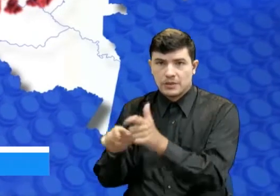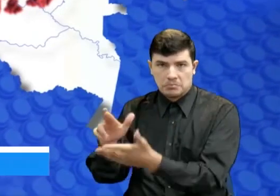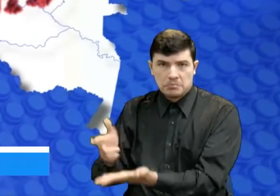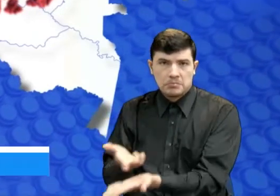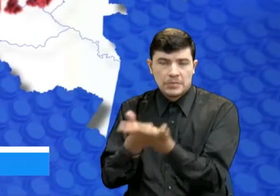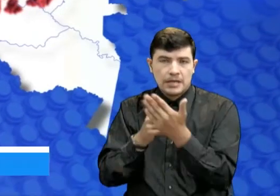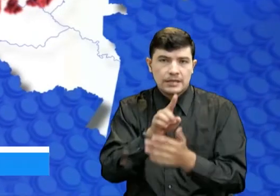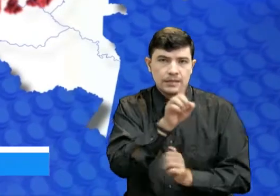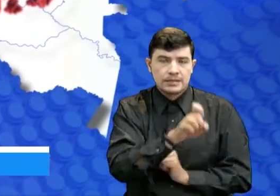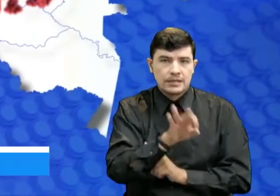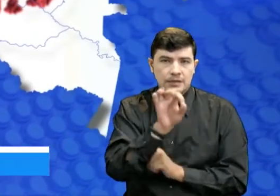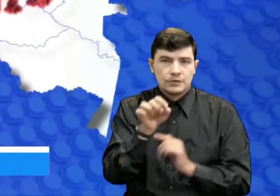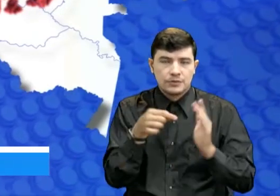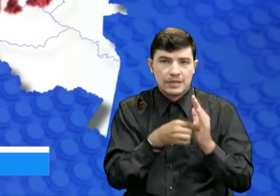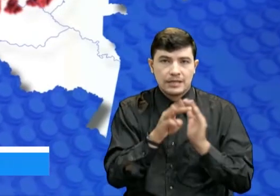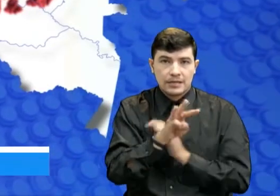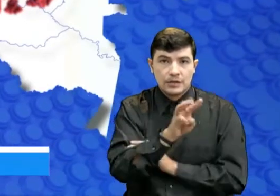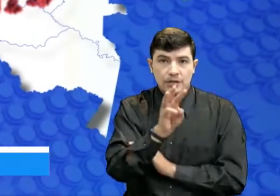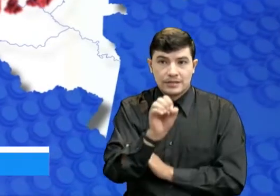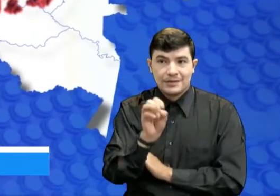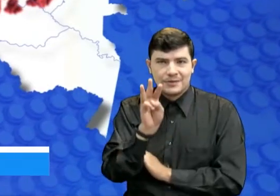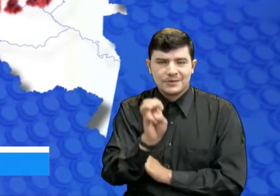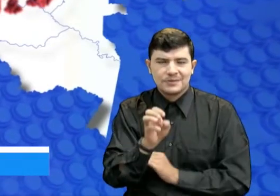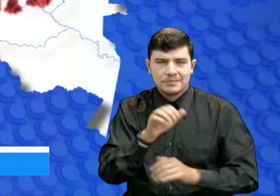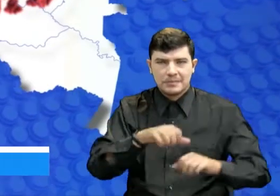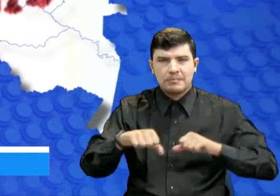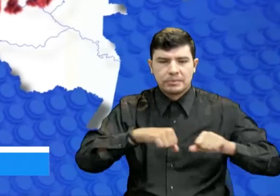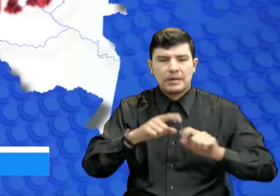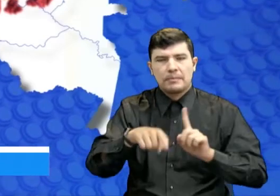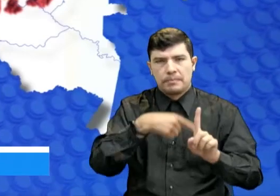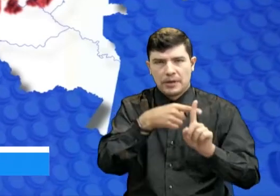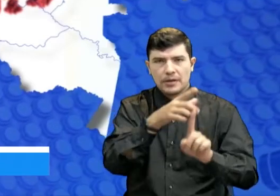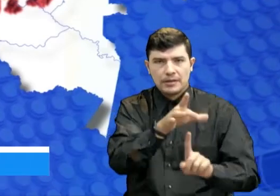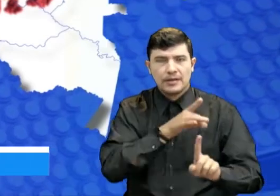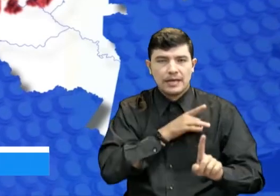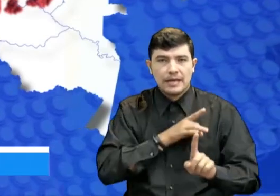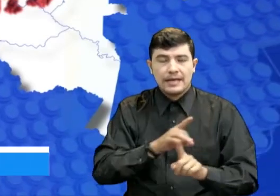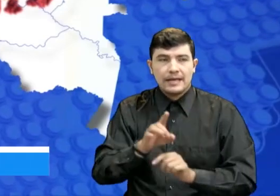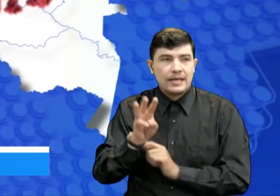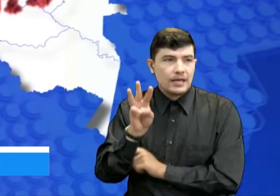68,308 permanecen activas y 25,641 personas fallecieron.